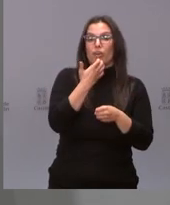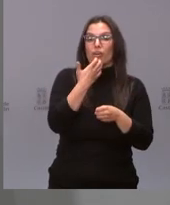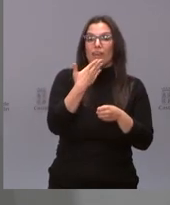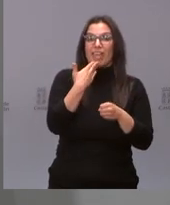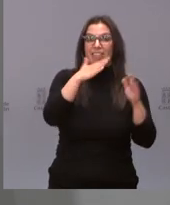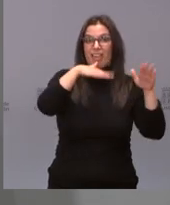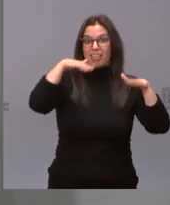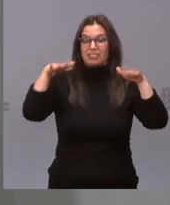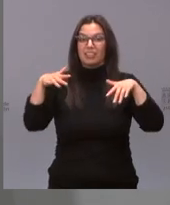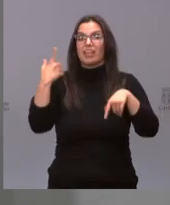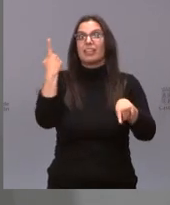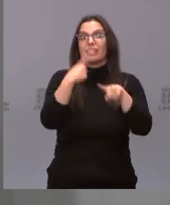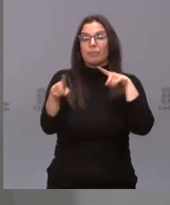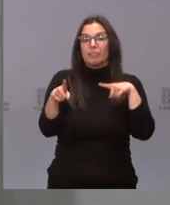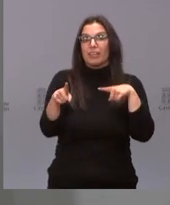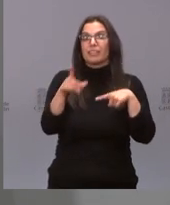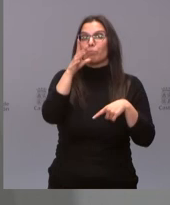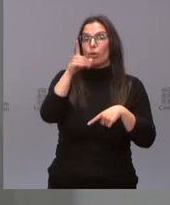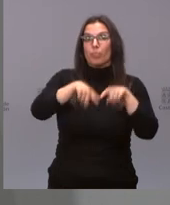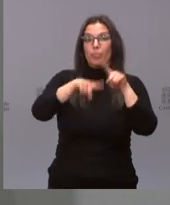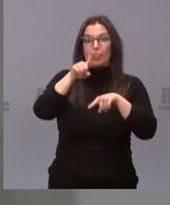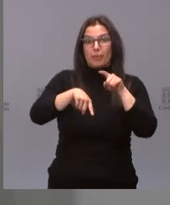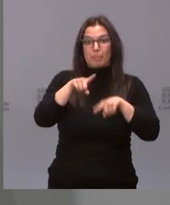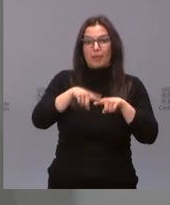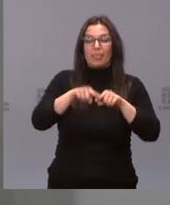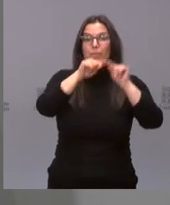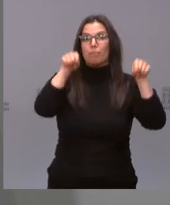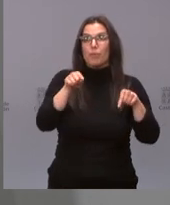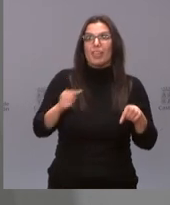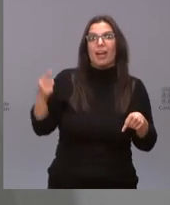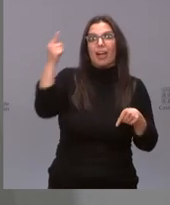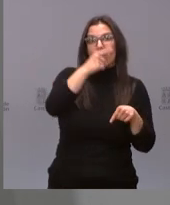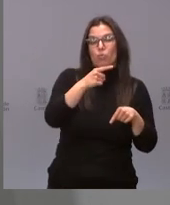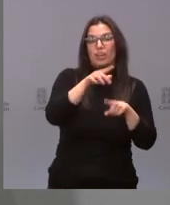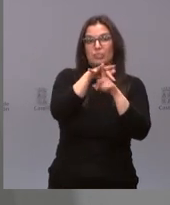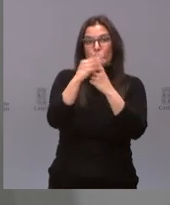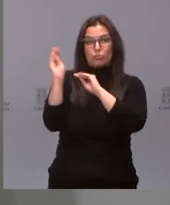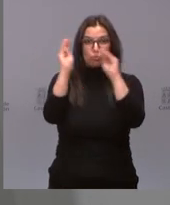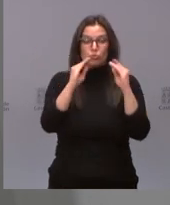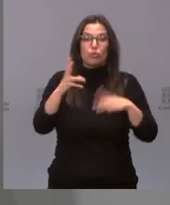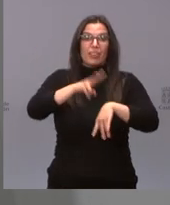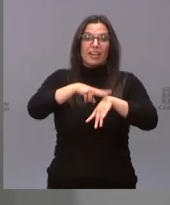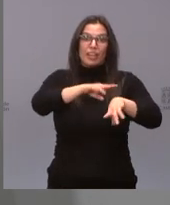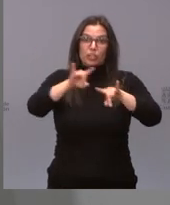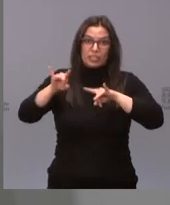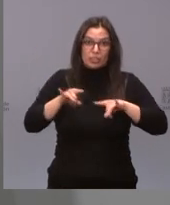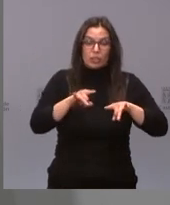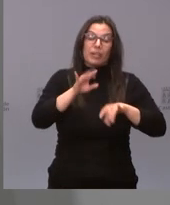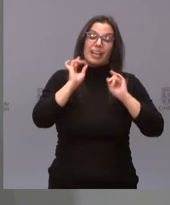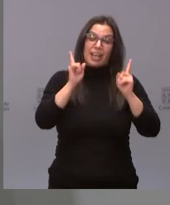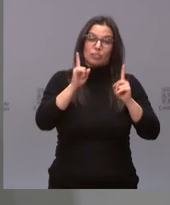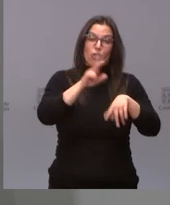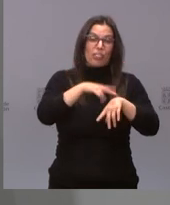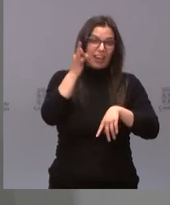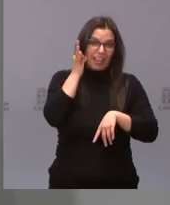pues es diferente porque depende del volumen de cada una de las provincias. Entonces, el delegado territorial, con toda la delegada territorial en